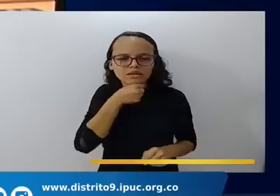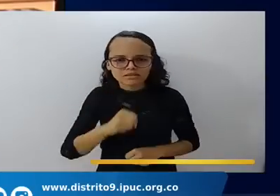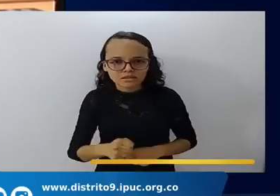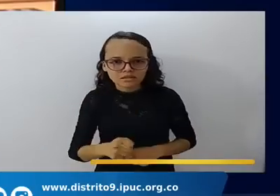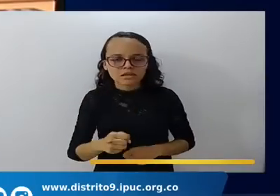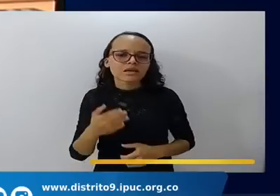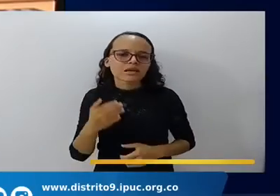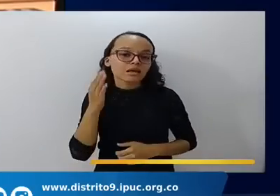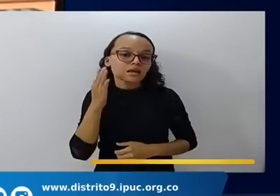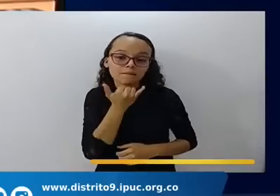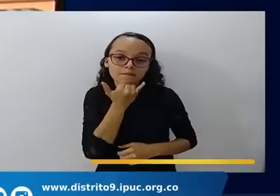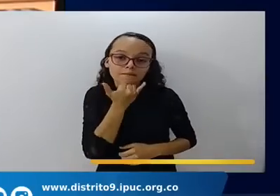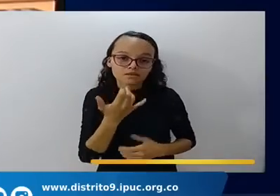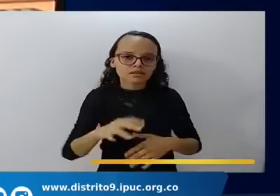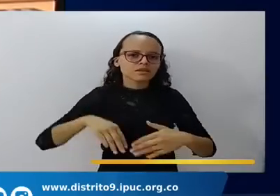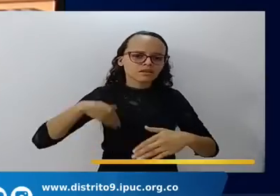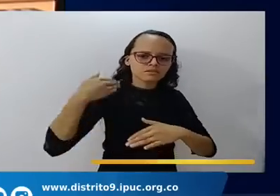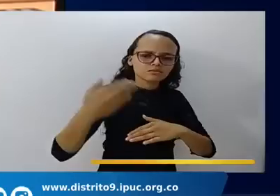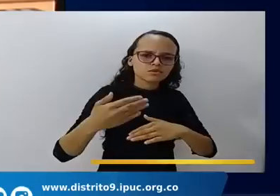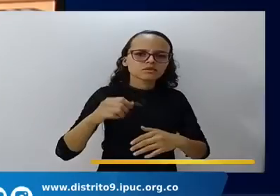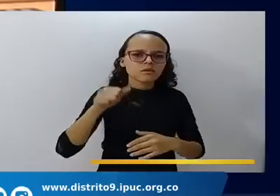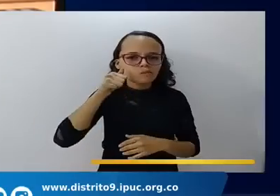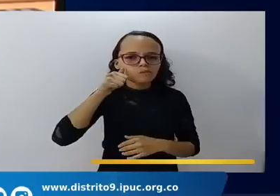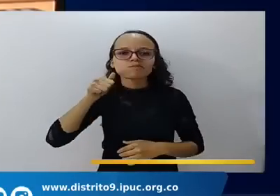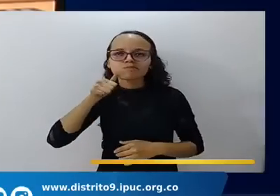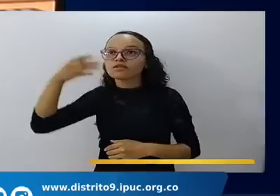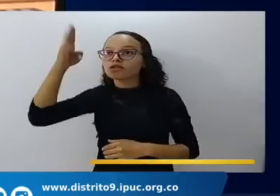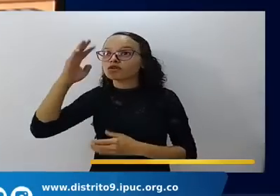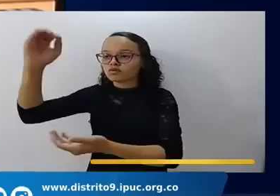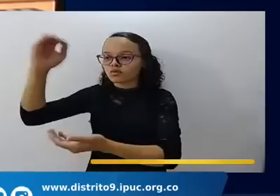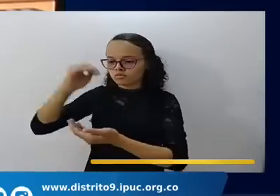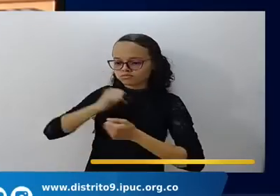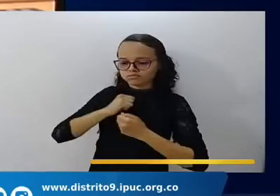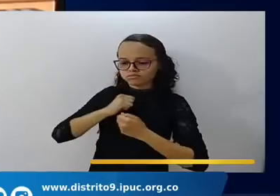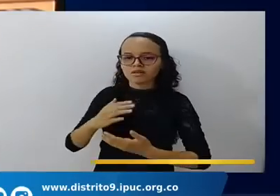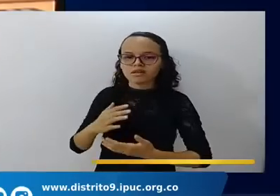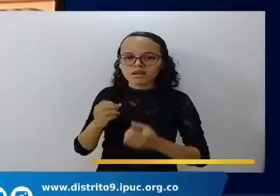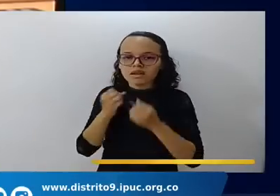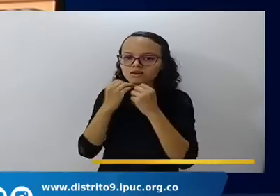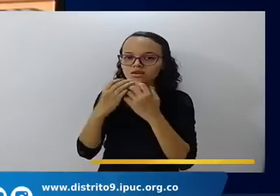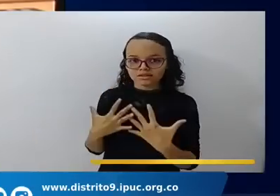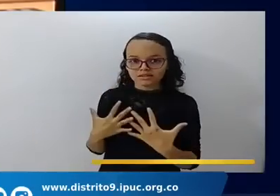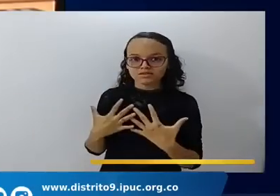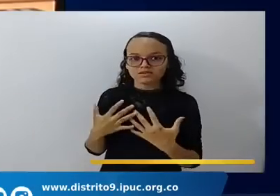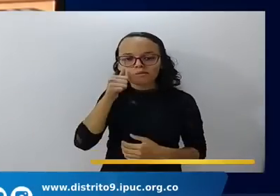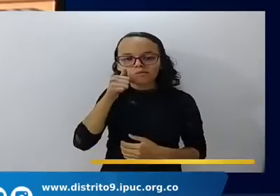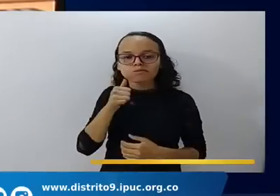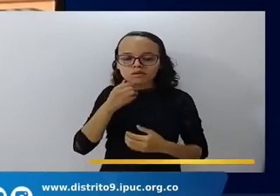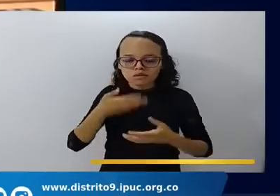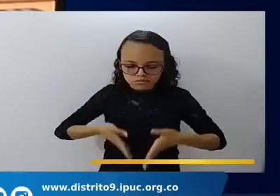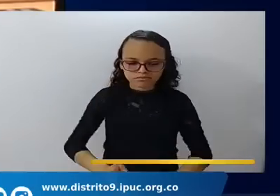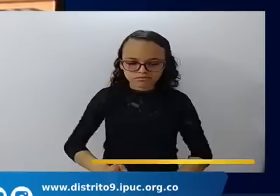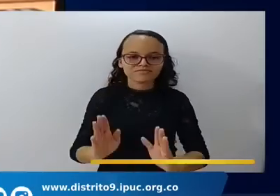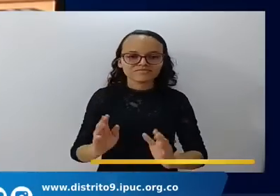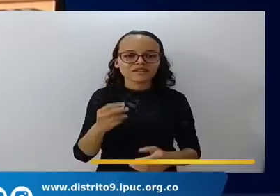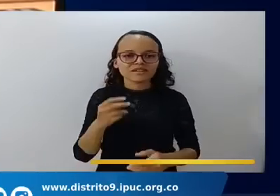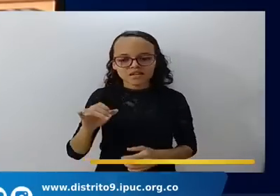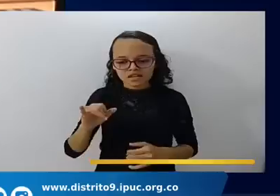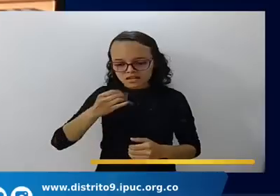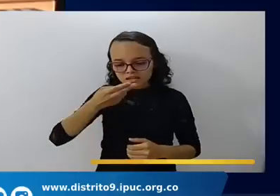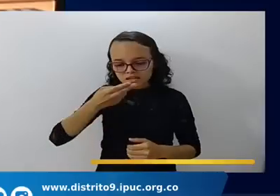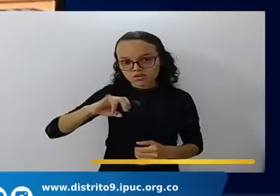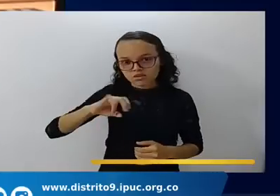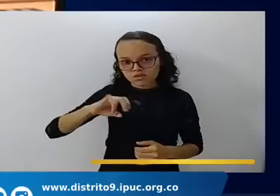de la edad, porque creyó que era fiel quien lo había prometido. Y él dice el verso 13,